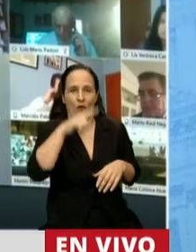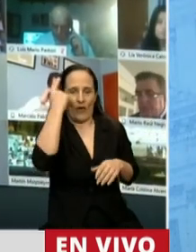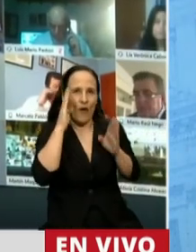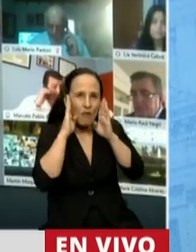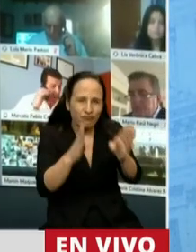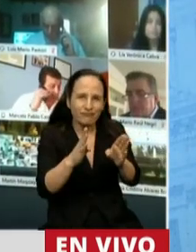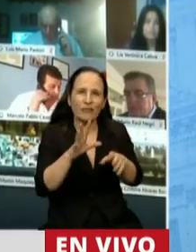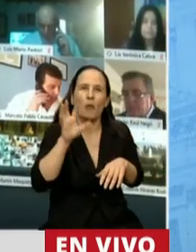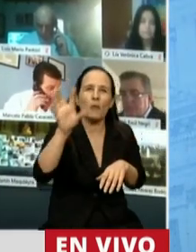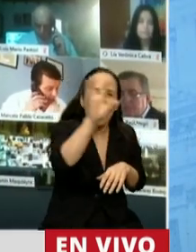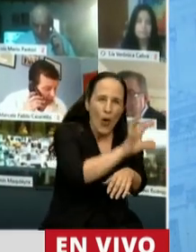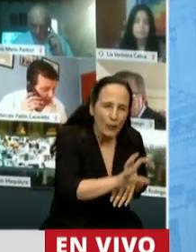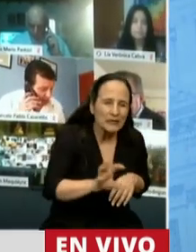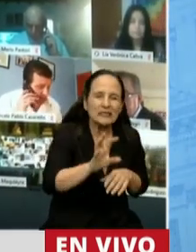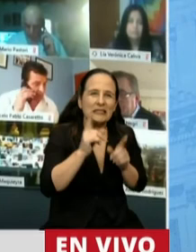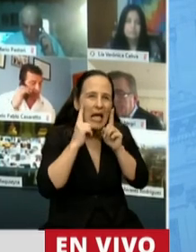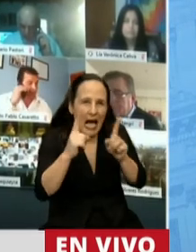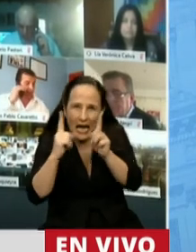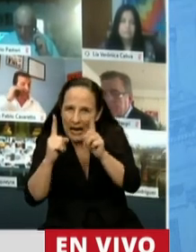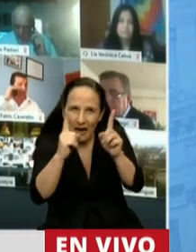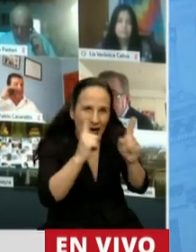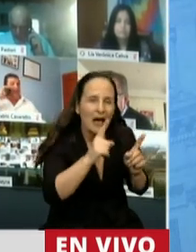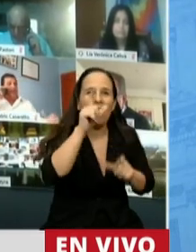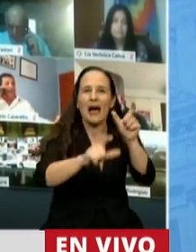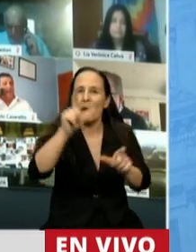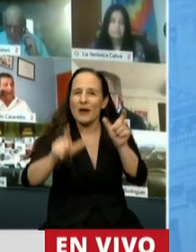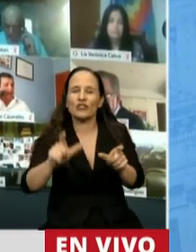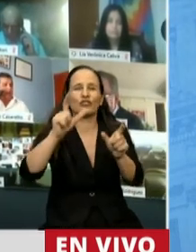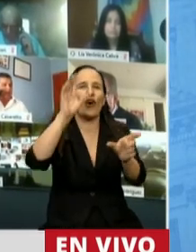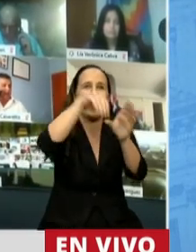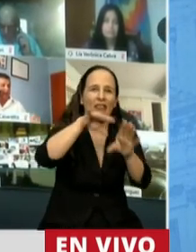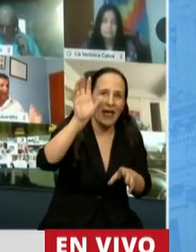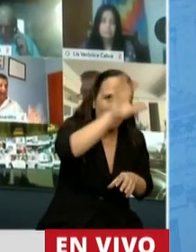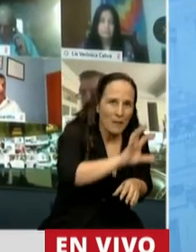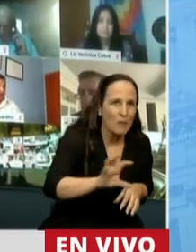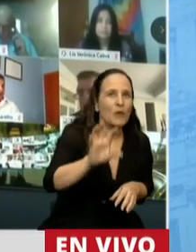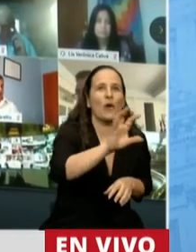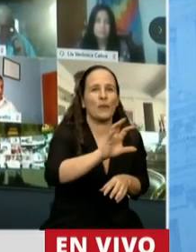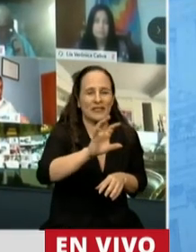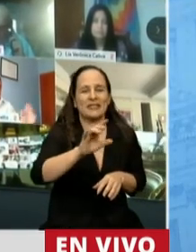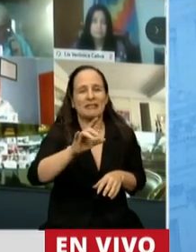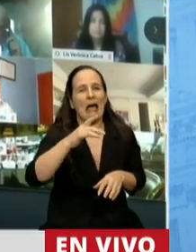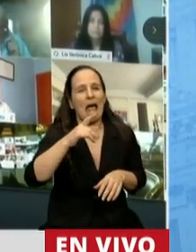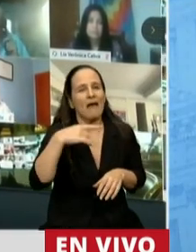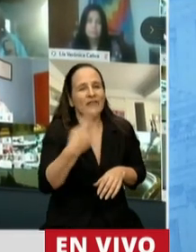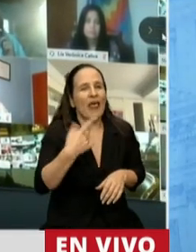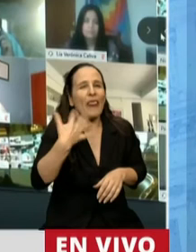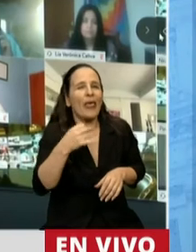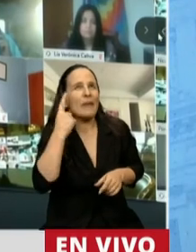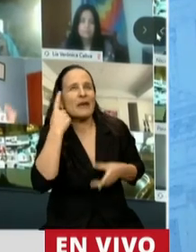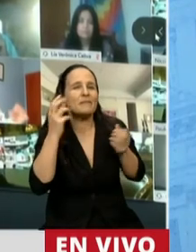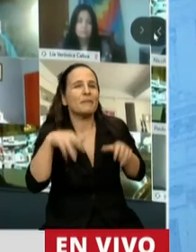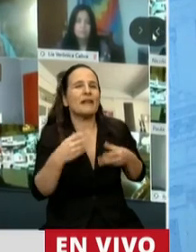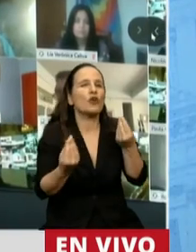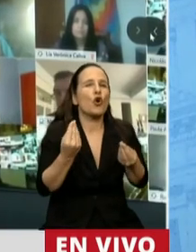a todas las provincias del interior, a todos los habitantes de la tierra adentro, seguramente también tendremos que analizar algún sistema